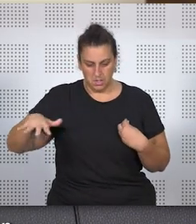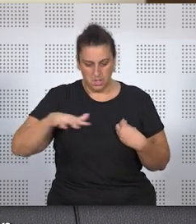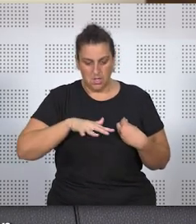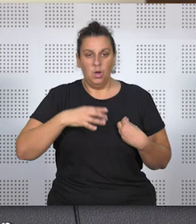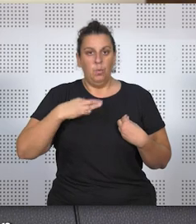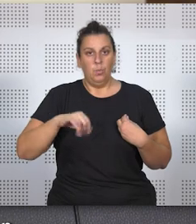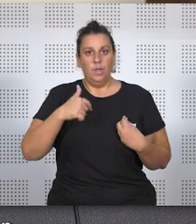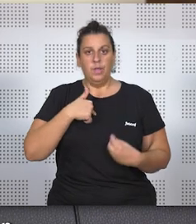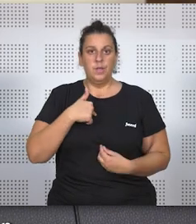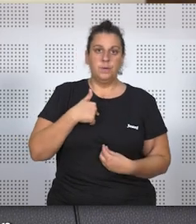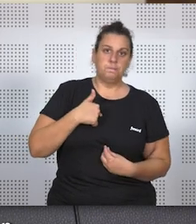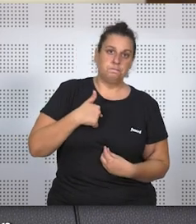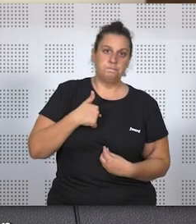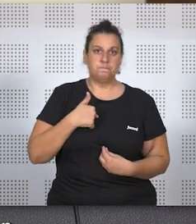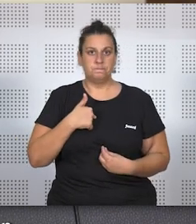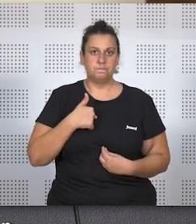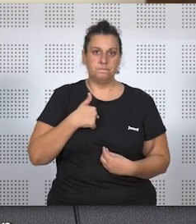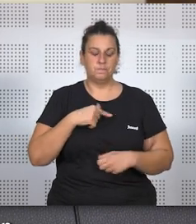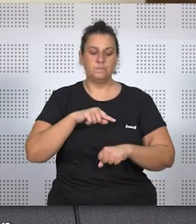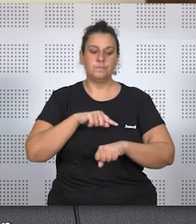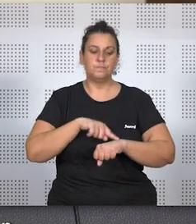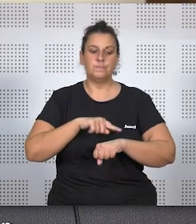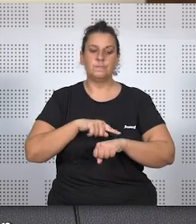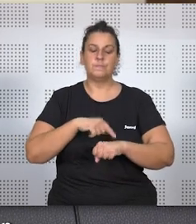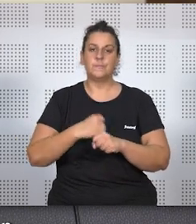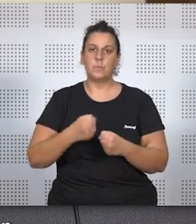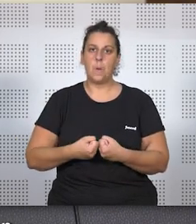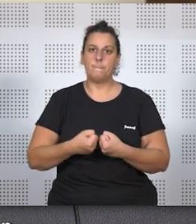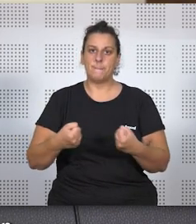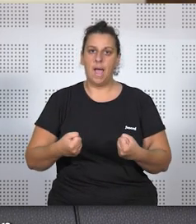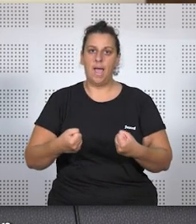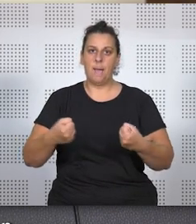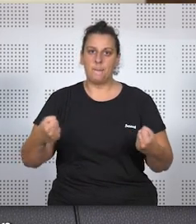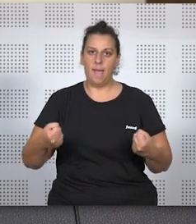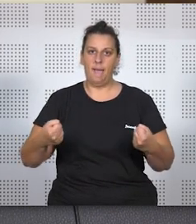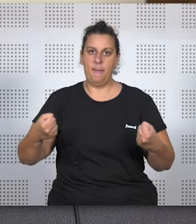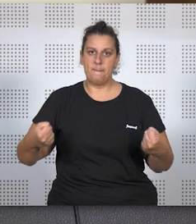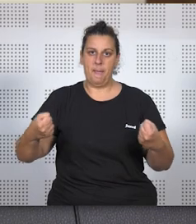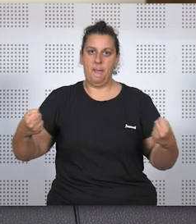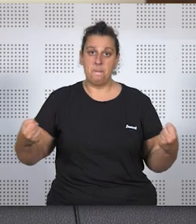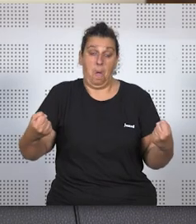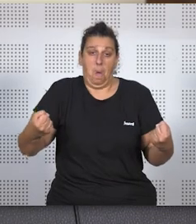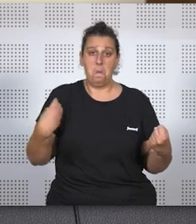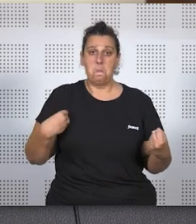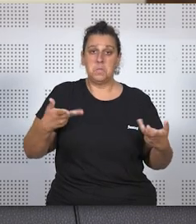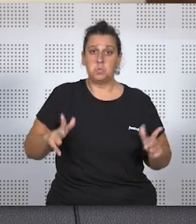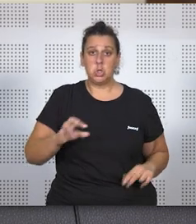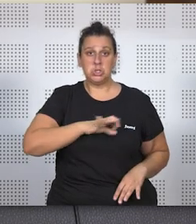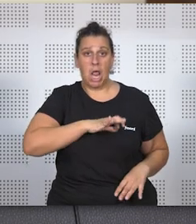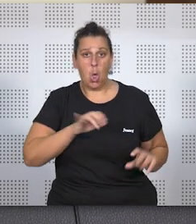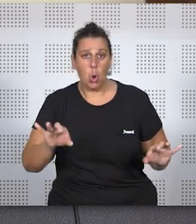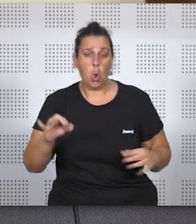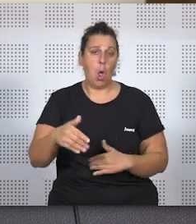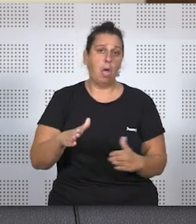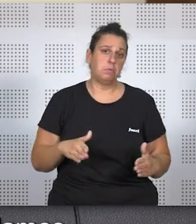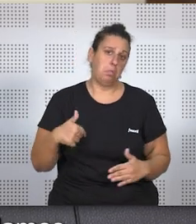que yo caiga la tentación de prolongar cada vez más, más y más mi jornada de trabajo porque estoy en el mismo salón o estoy en la